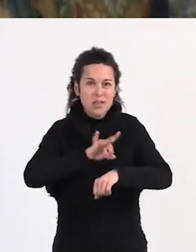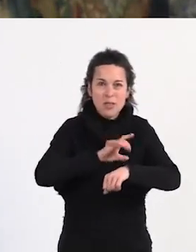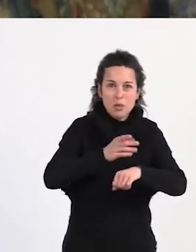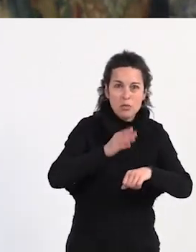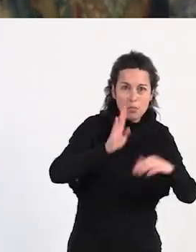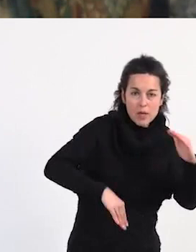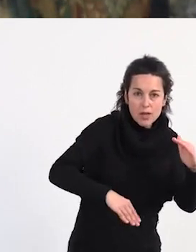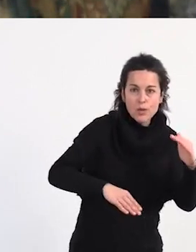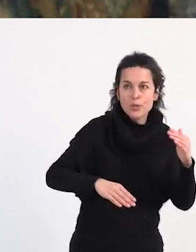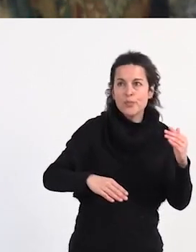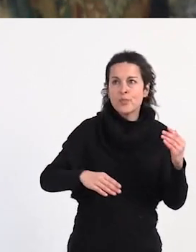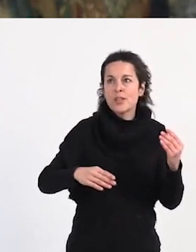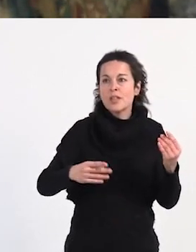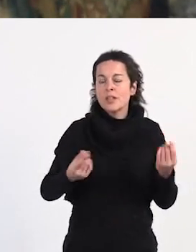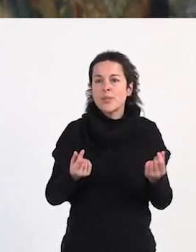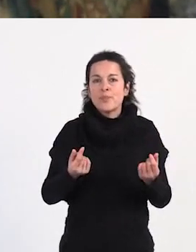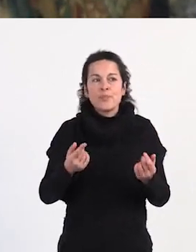menos, pues,